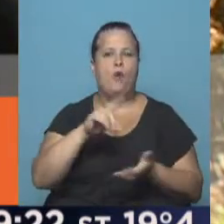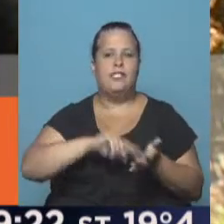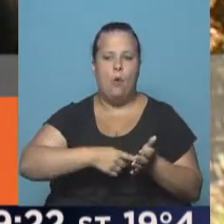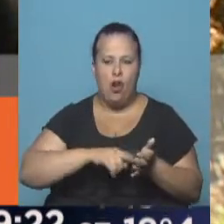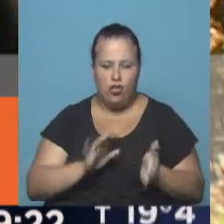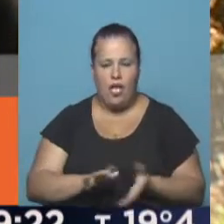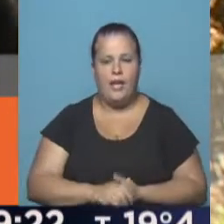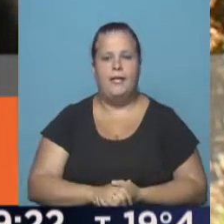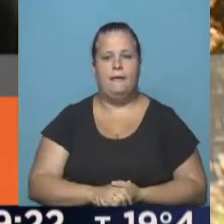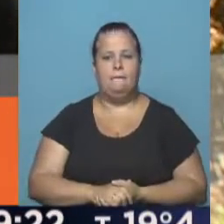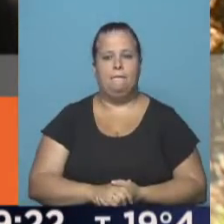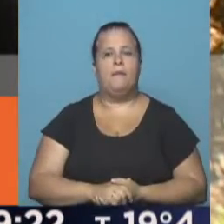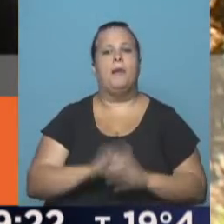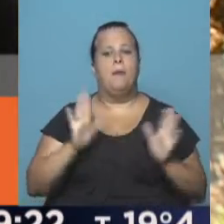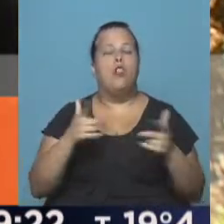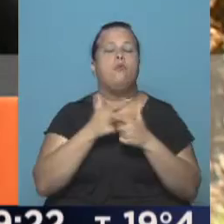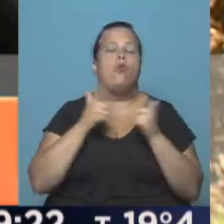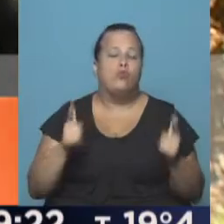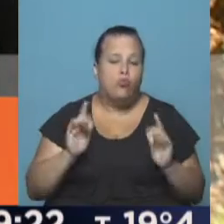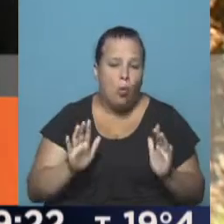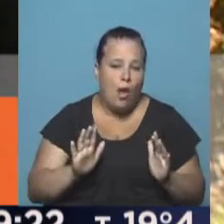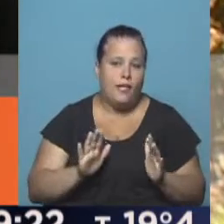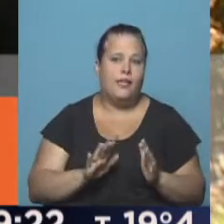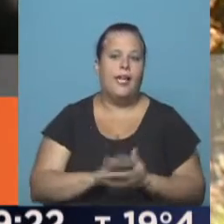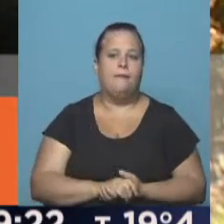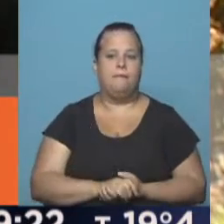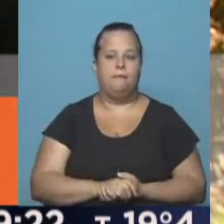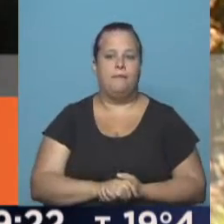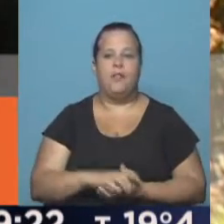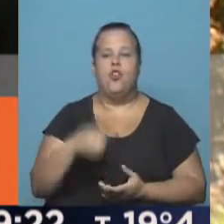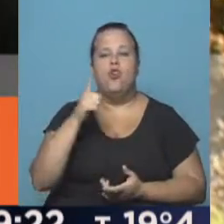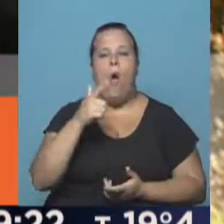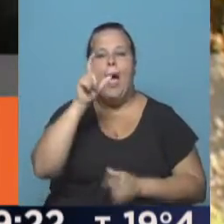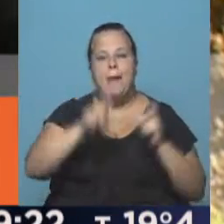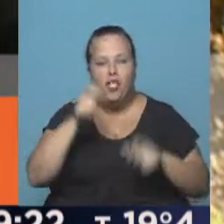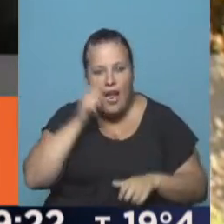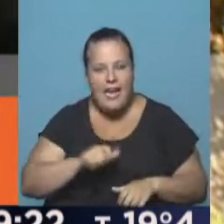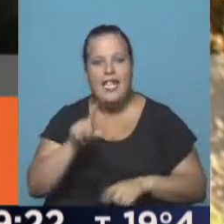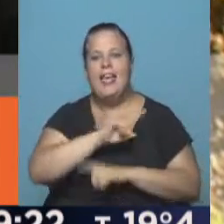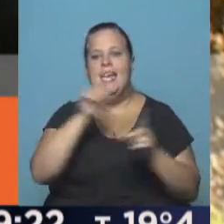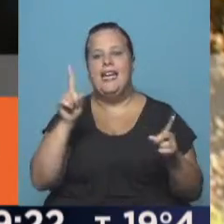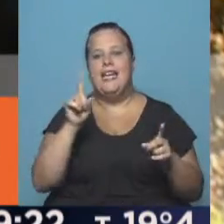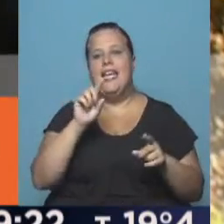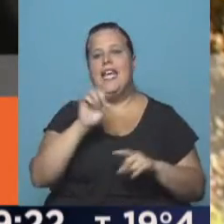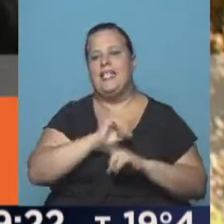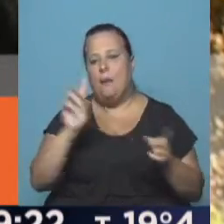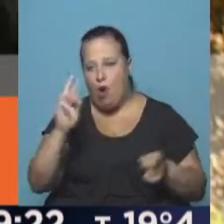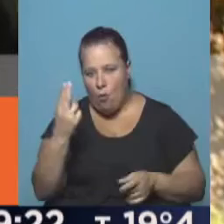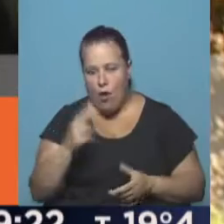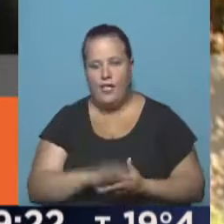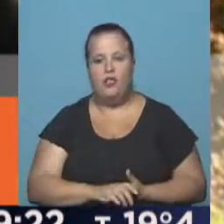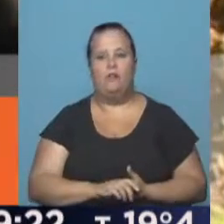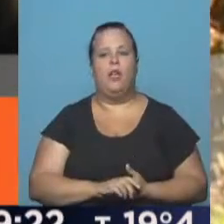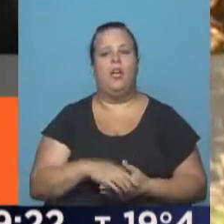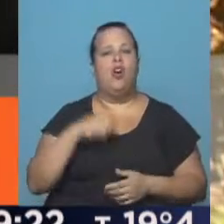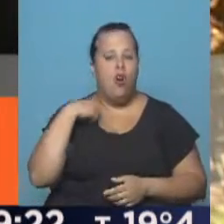Buenos Aires, pero afortunadamente no vimos ni personas heridas ni tenemos personas fallecidas.